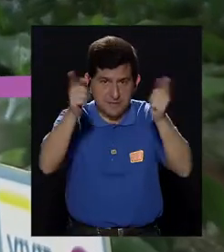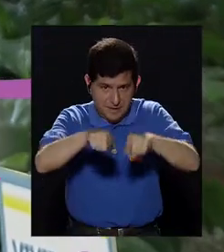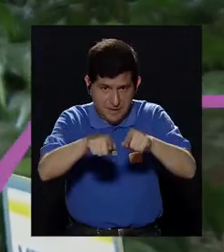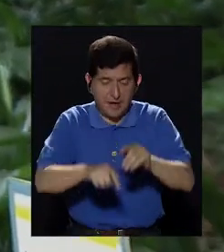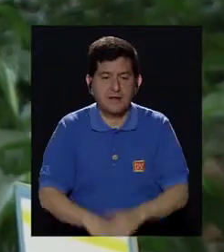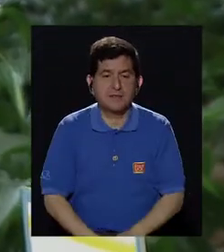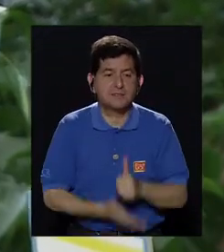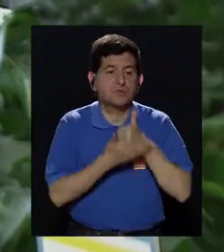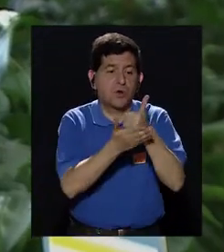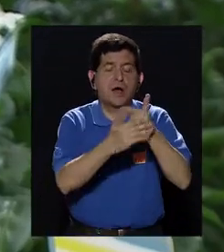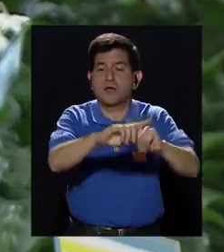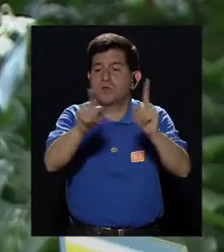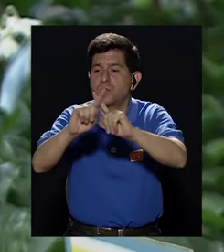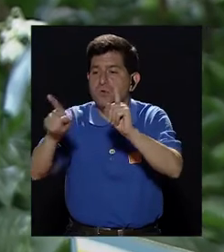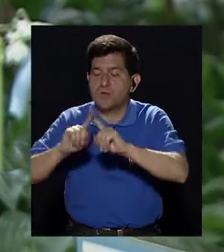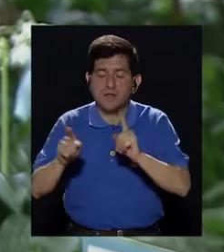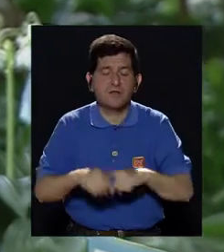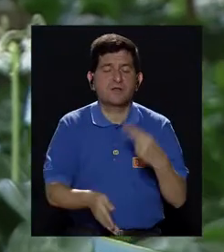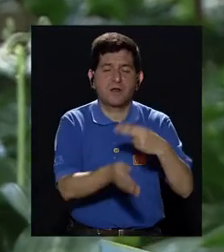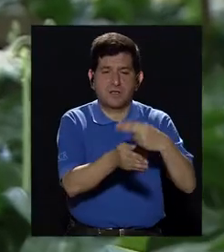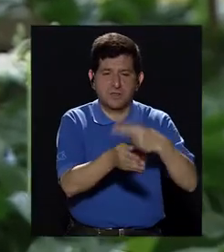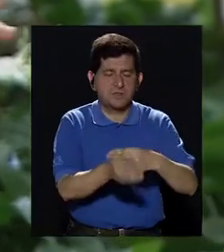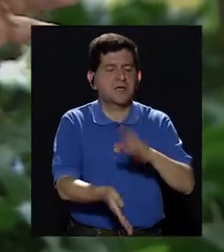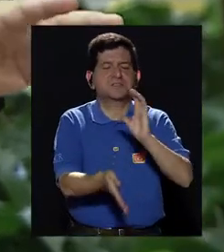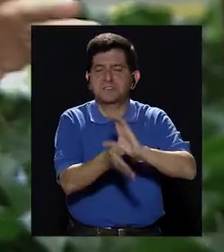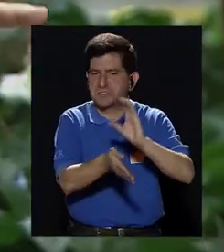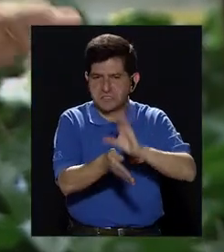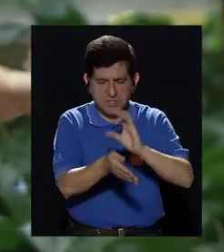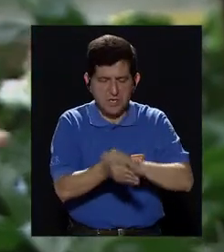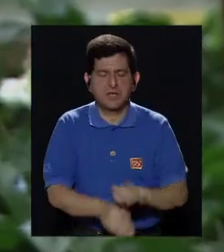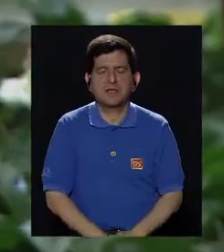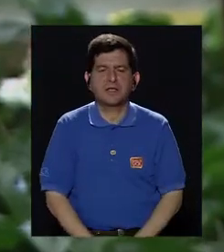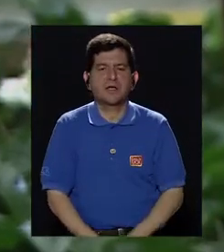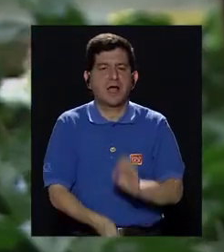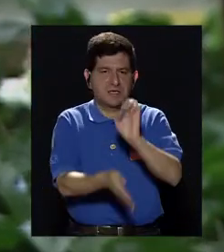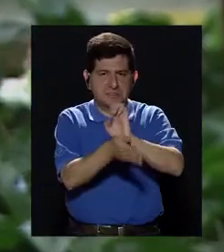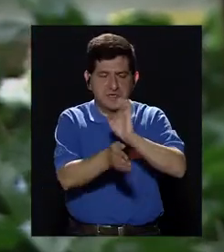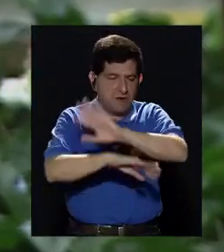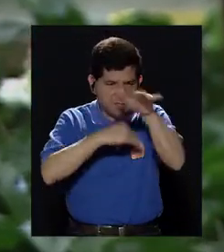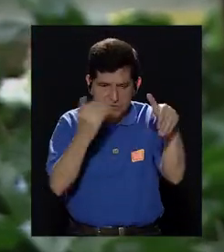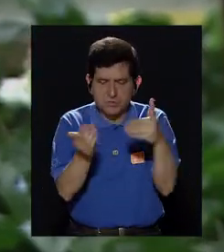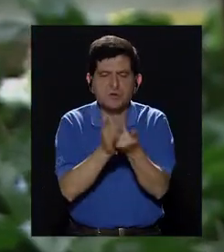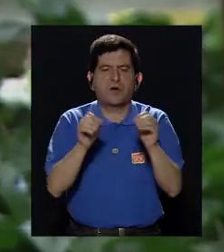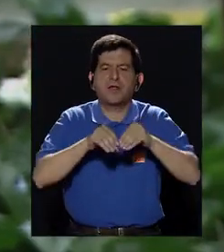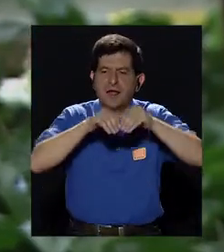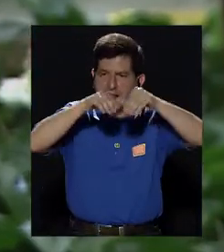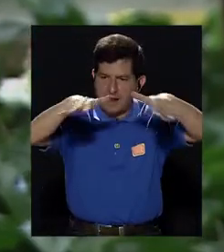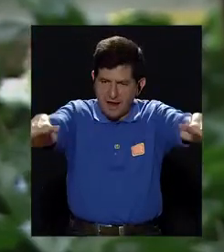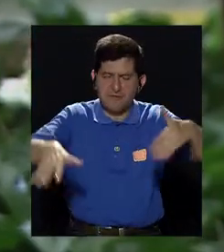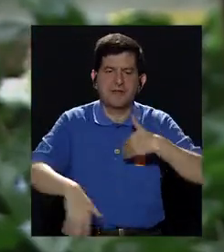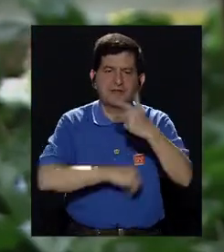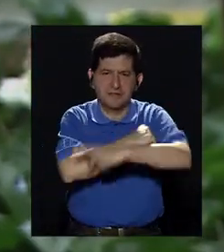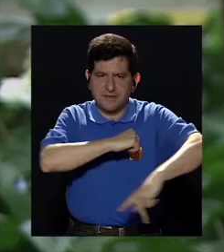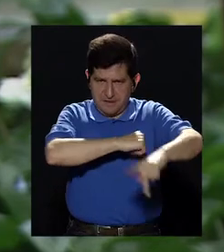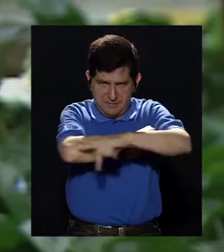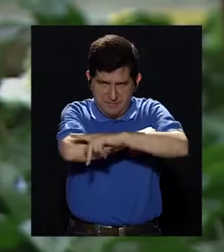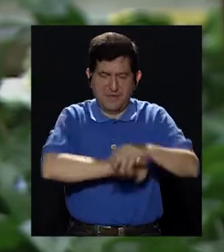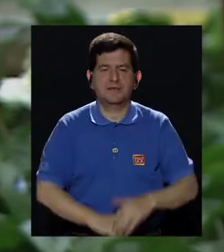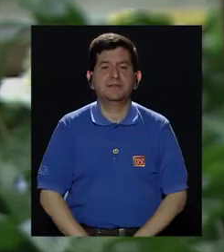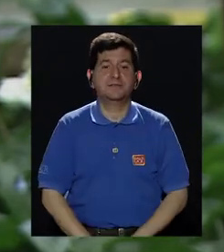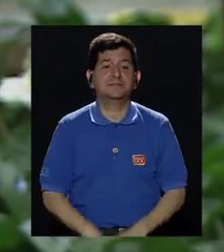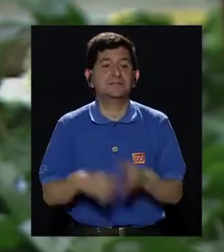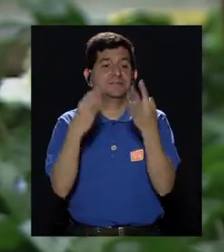donde se ayuda a las unidades, a todos los hospitales, clínicas, que es toda la red oncológica, digamos, que tiene el país,